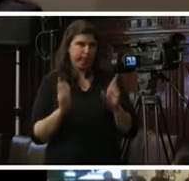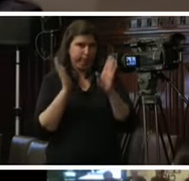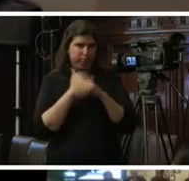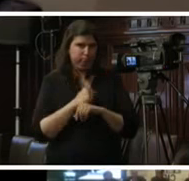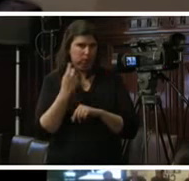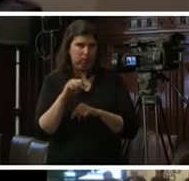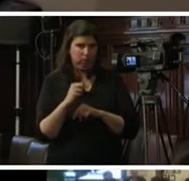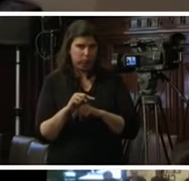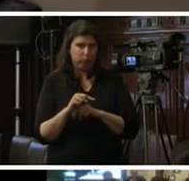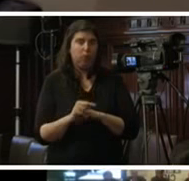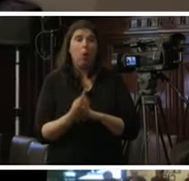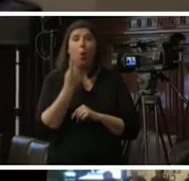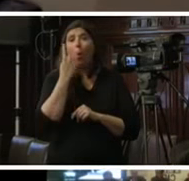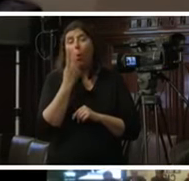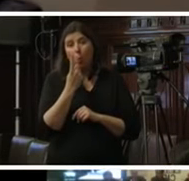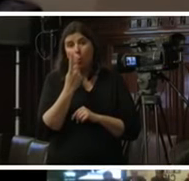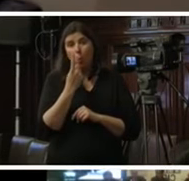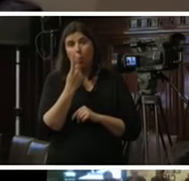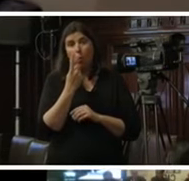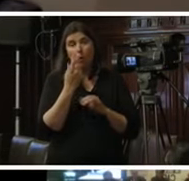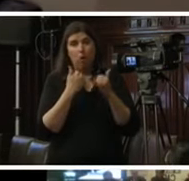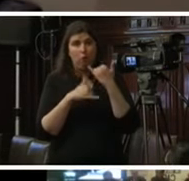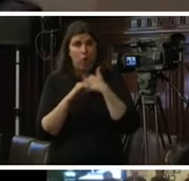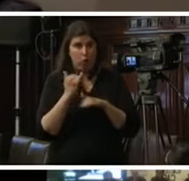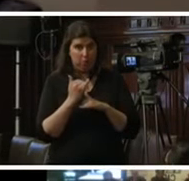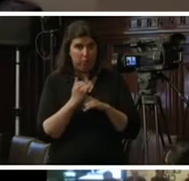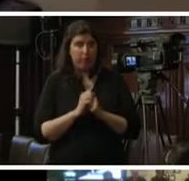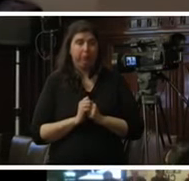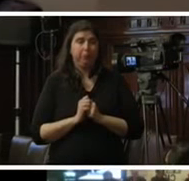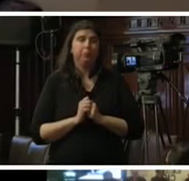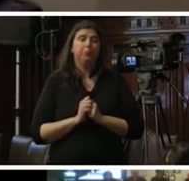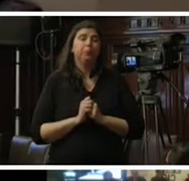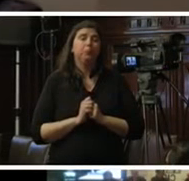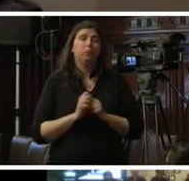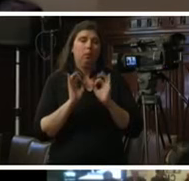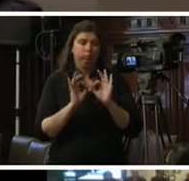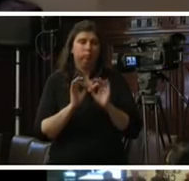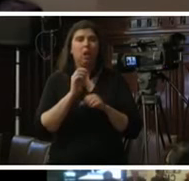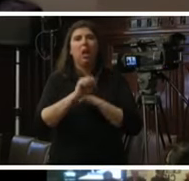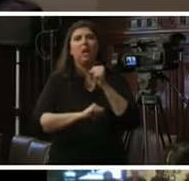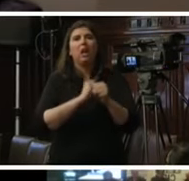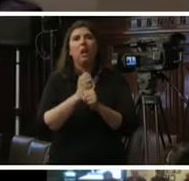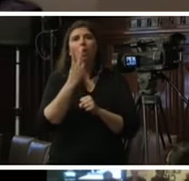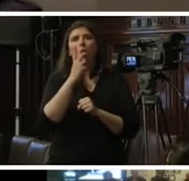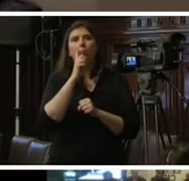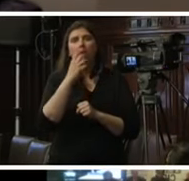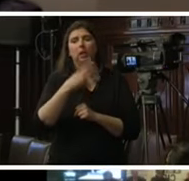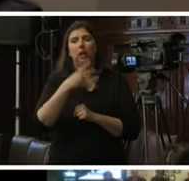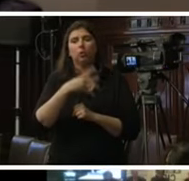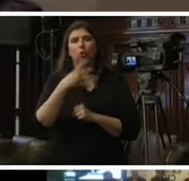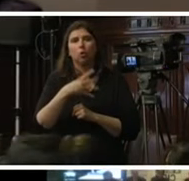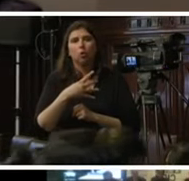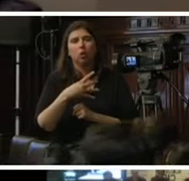un informe fue declarado procedente en el año 2014 de